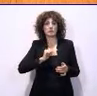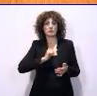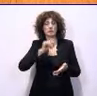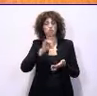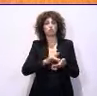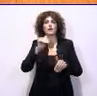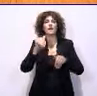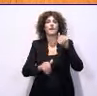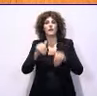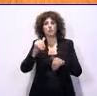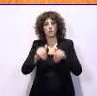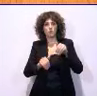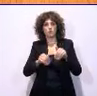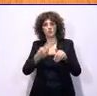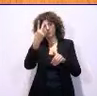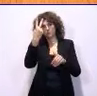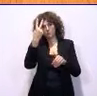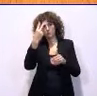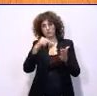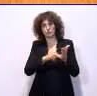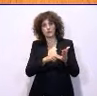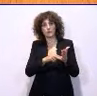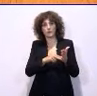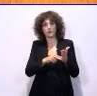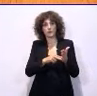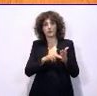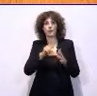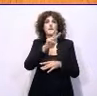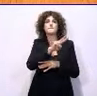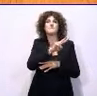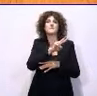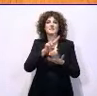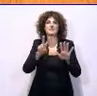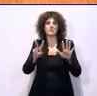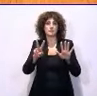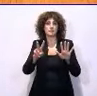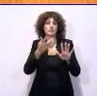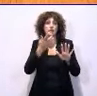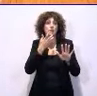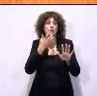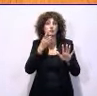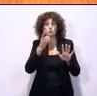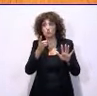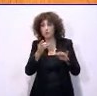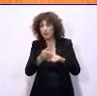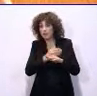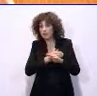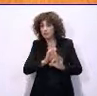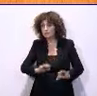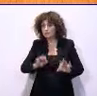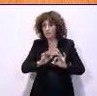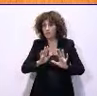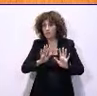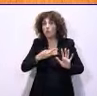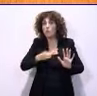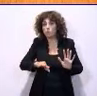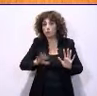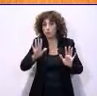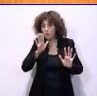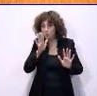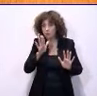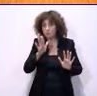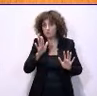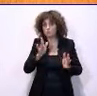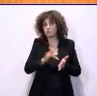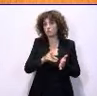elecciones del 2027 si usted no las adelanta, que puede ser porque está también